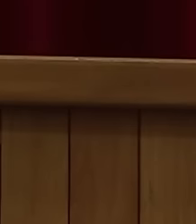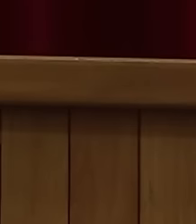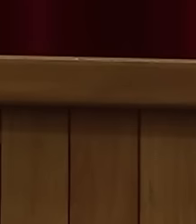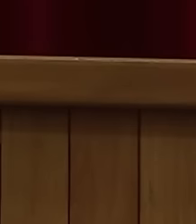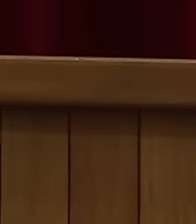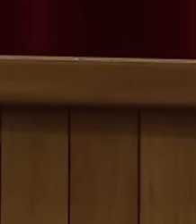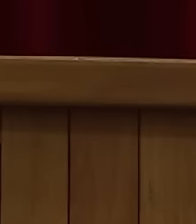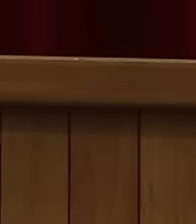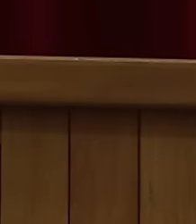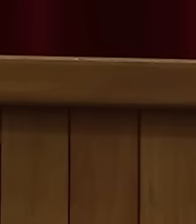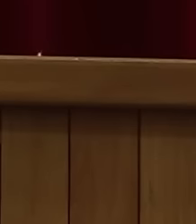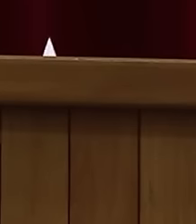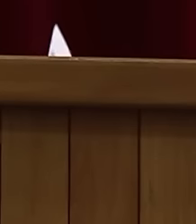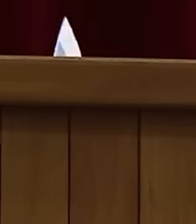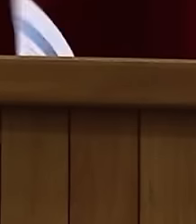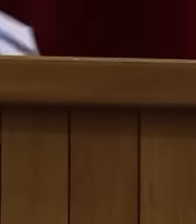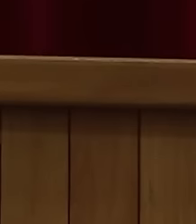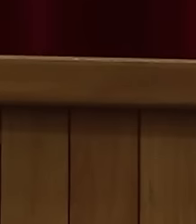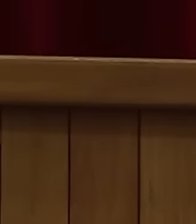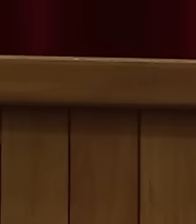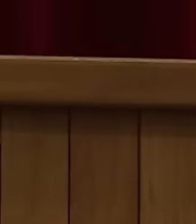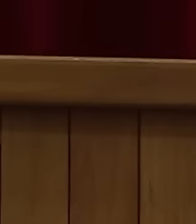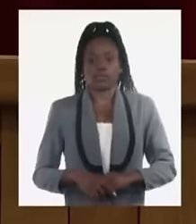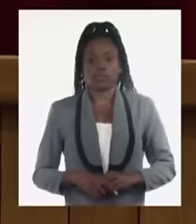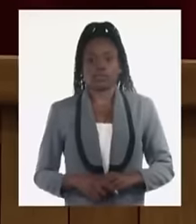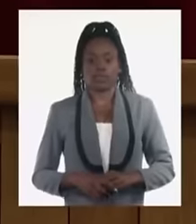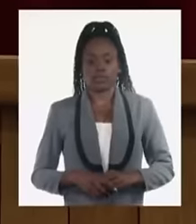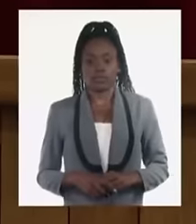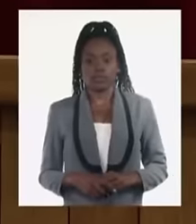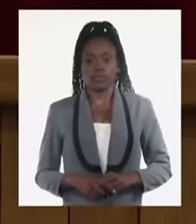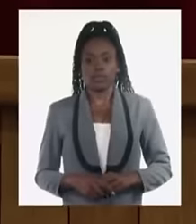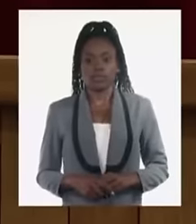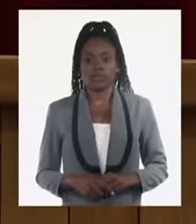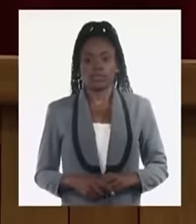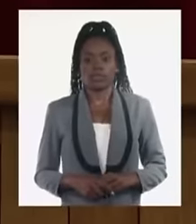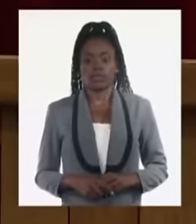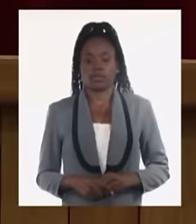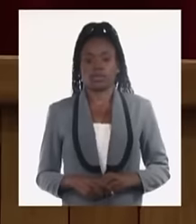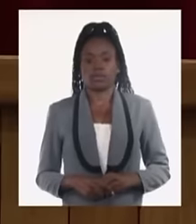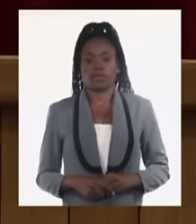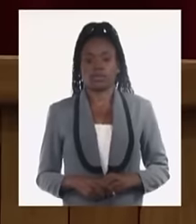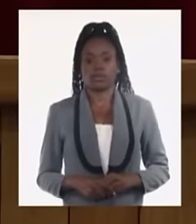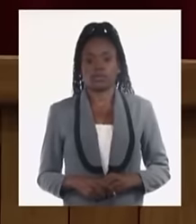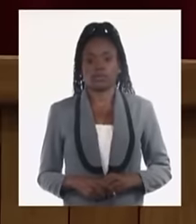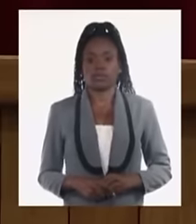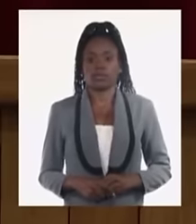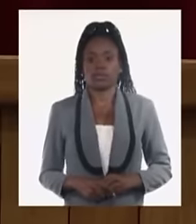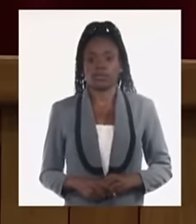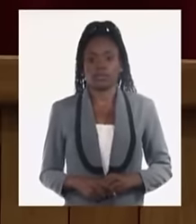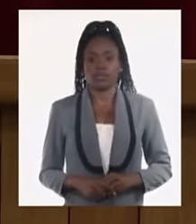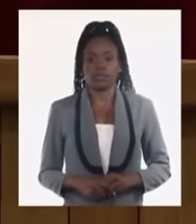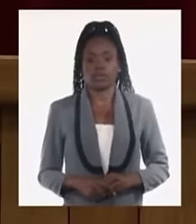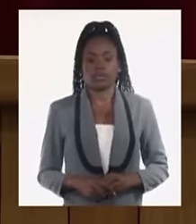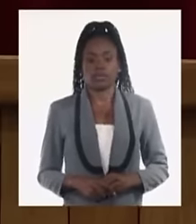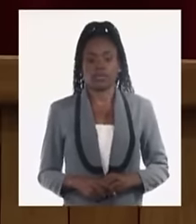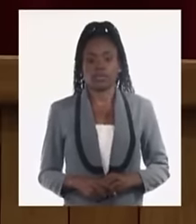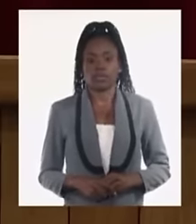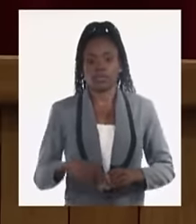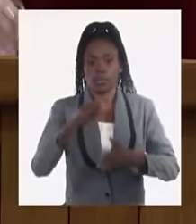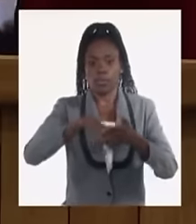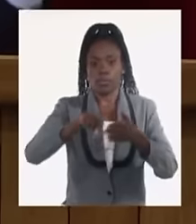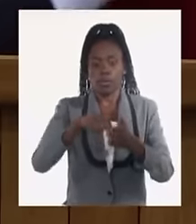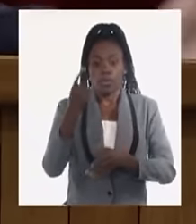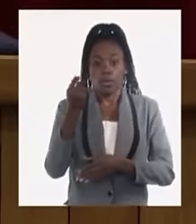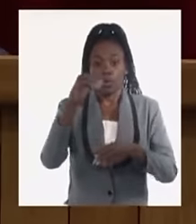grupo de decisiones que también comentaré algunas de ellas. El Plan Anual de la Economía y el